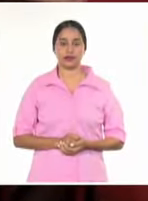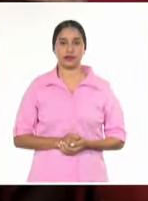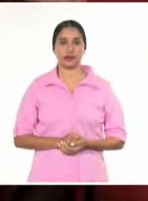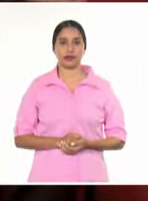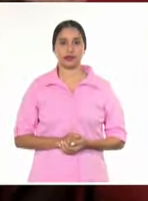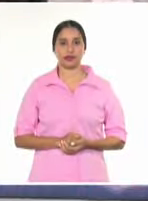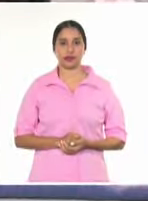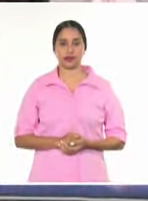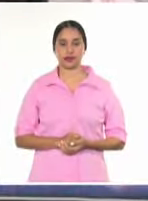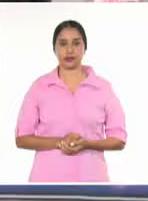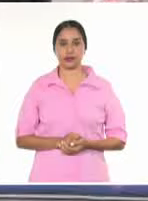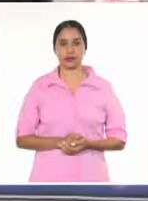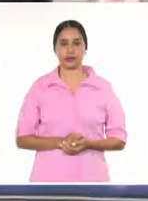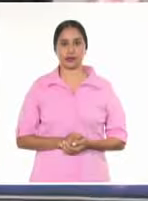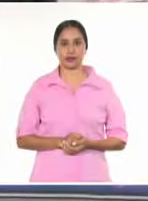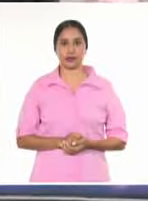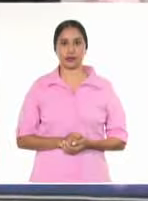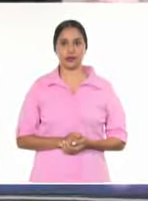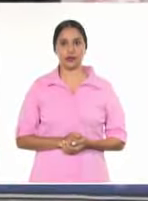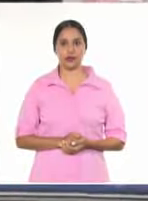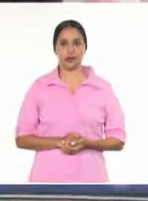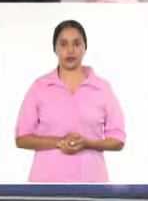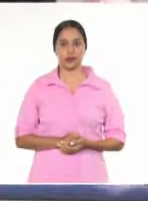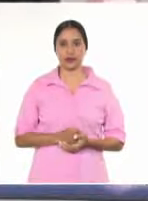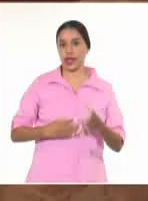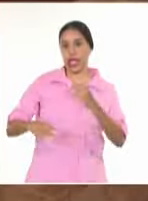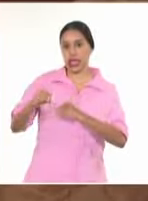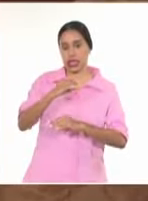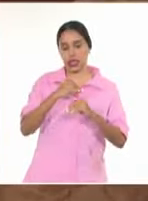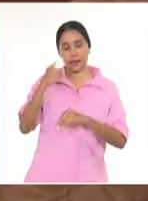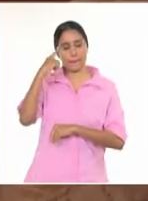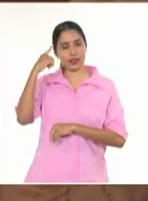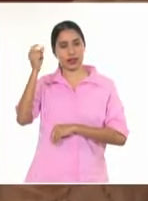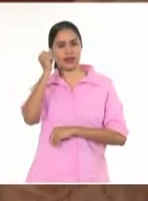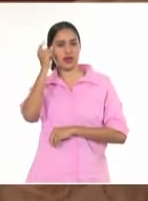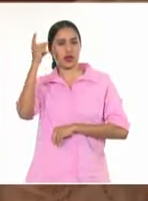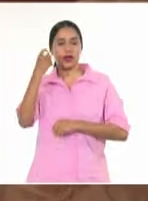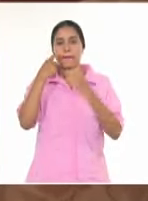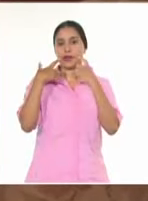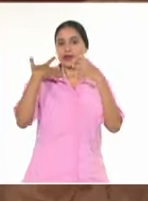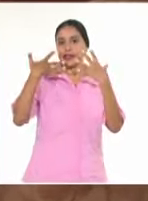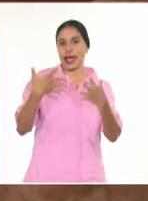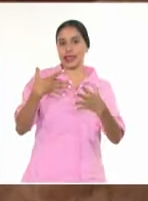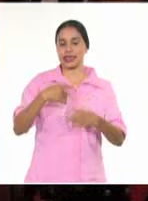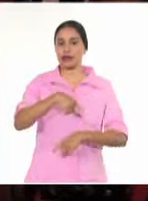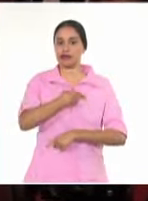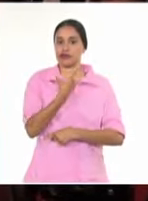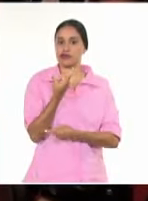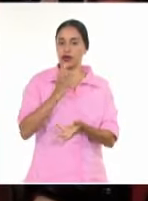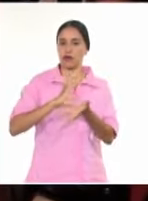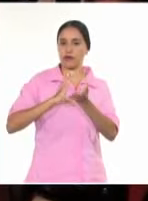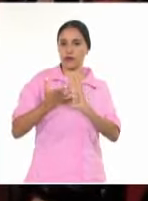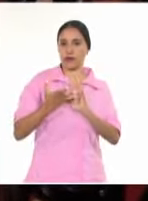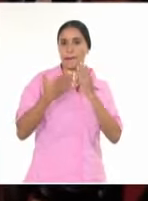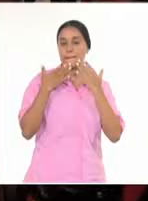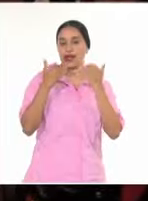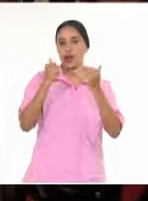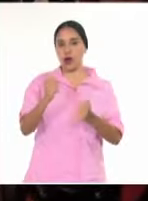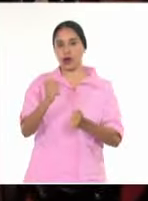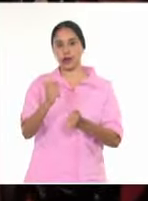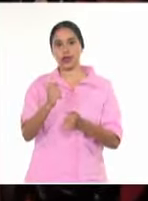El pensamiento y el debate se articulan para visibilizar mejor las creaciones culturales. Reflexiones